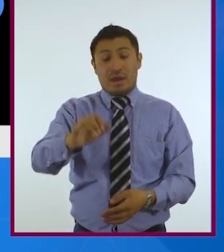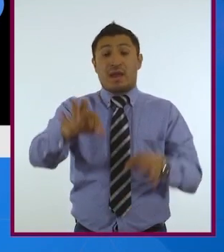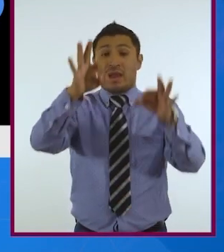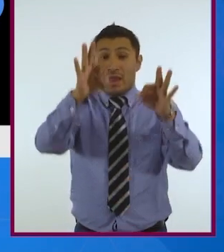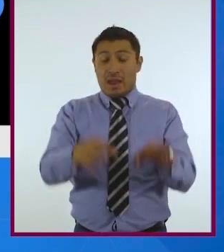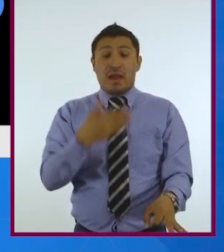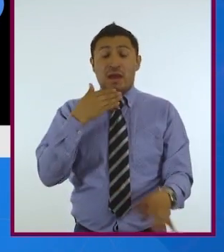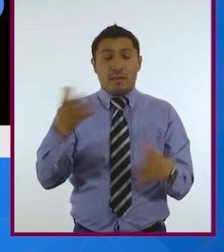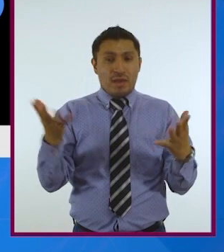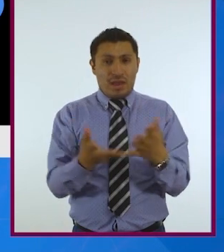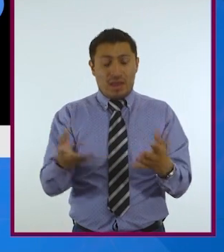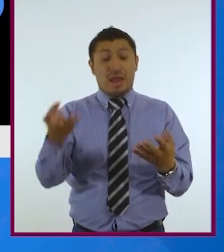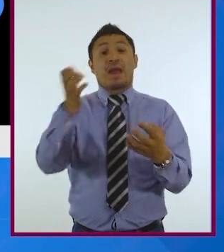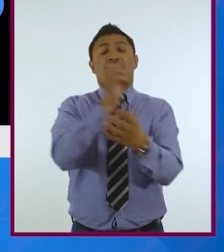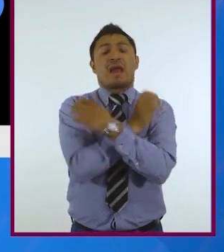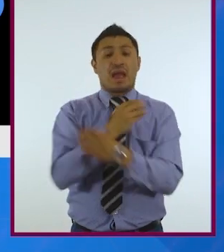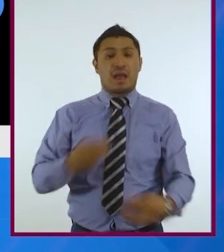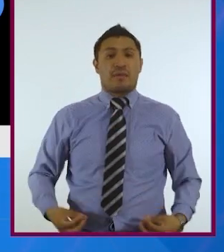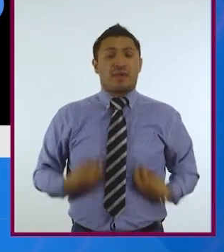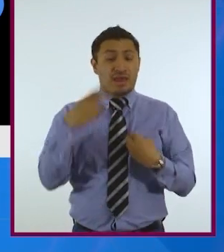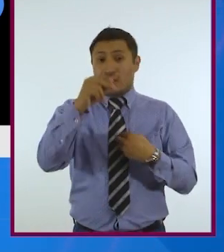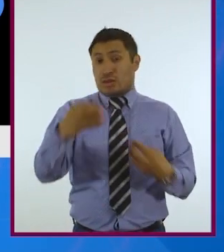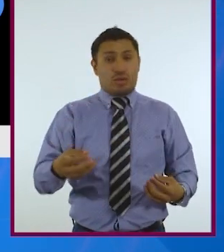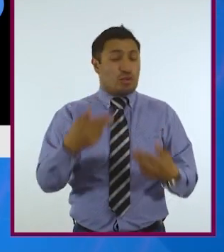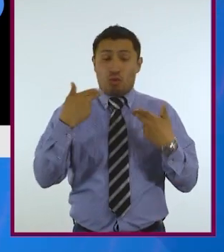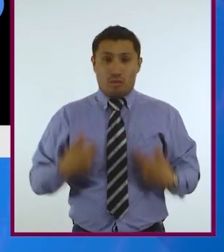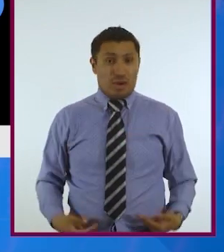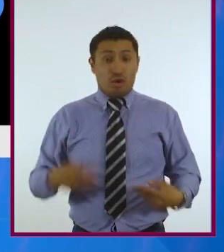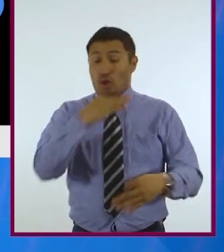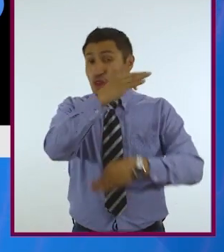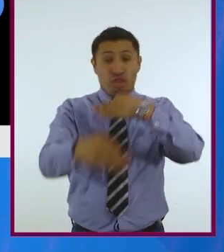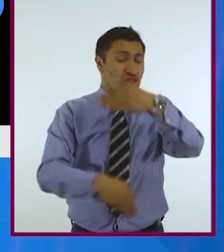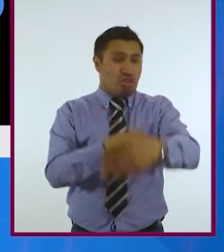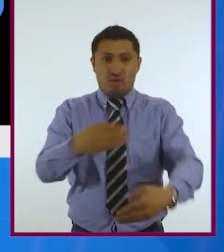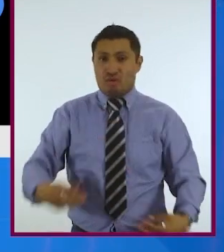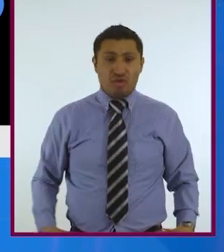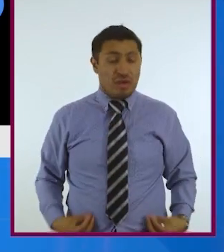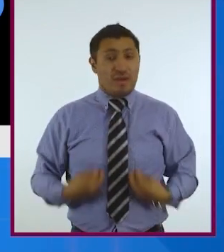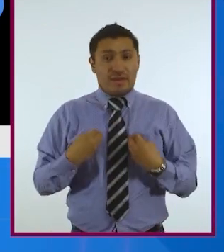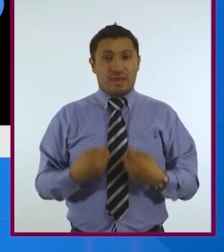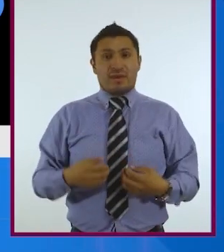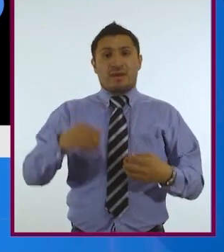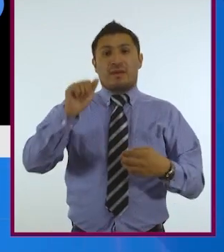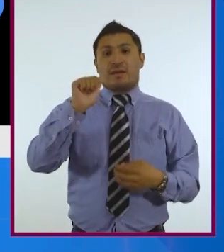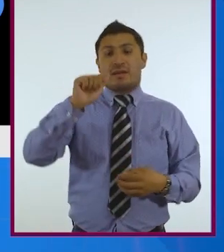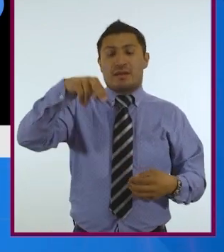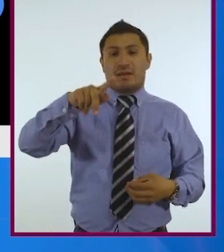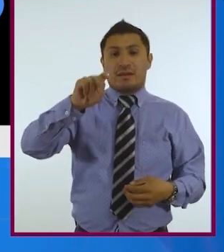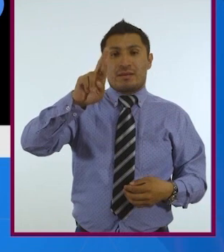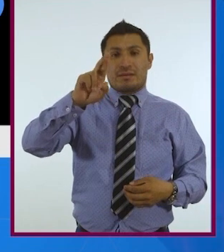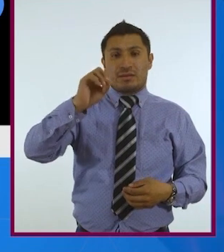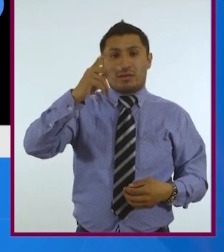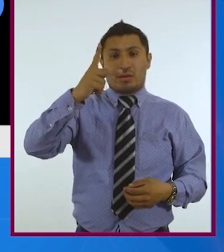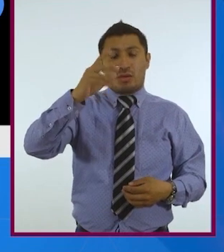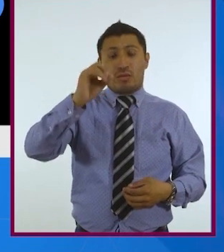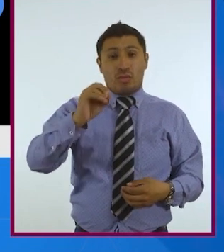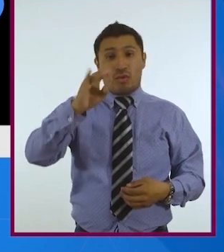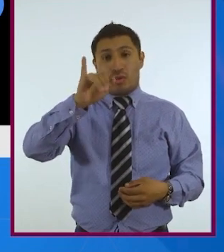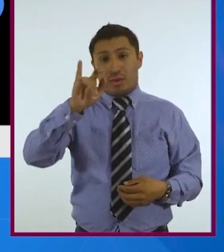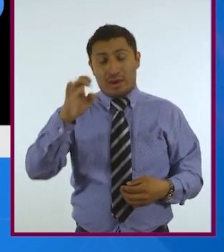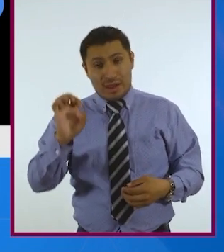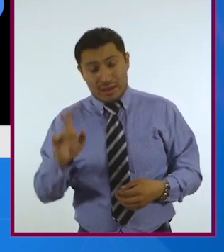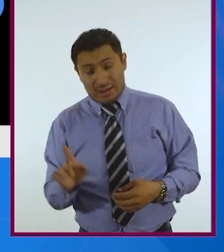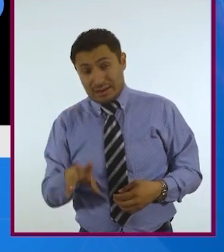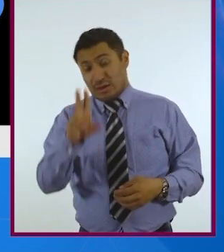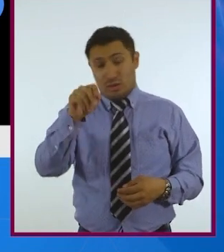es la ética de la vida, no de la vida humana. No es antropobioética. Es bioética. Es la